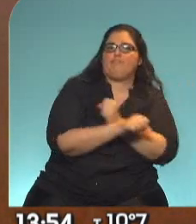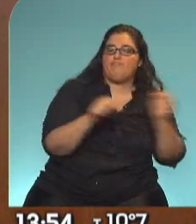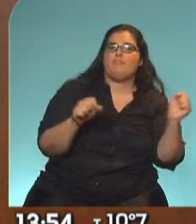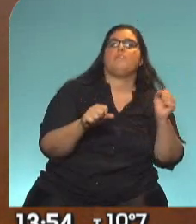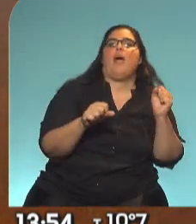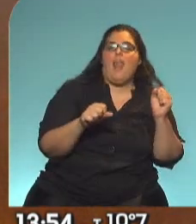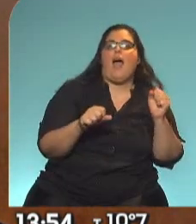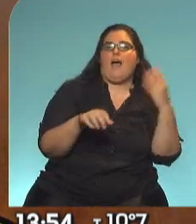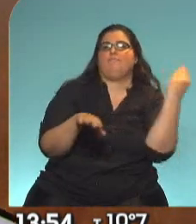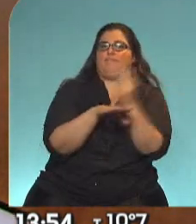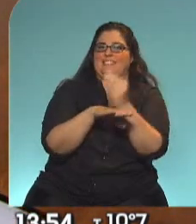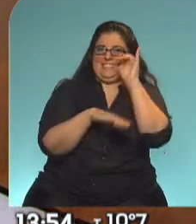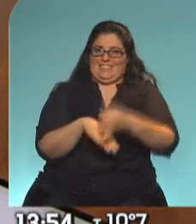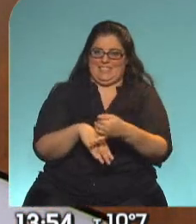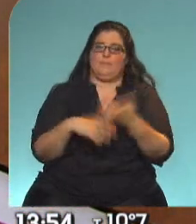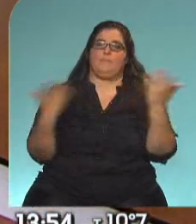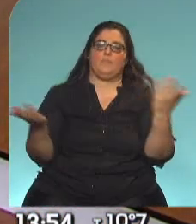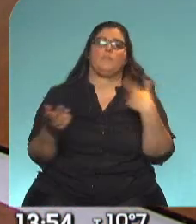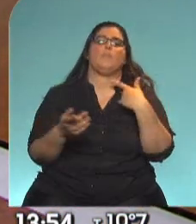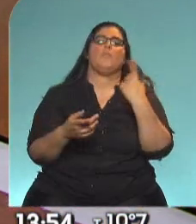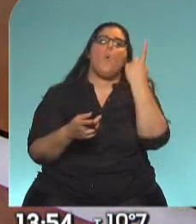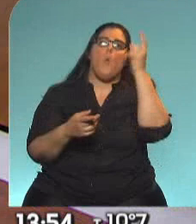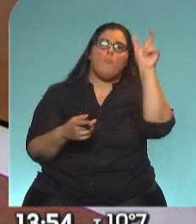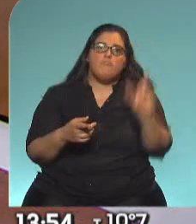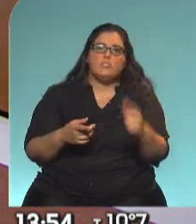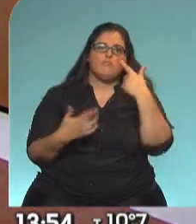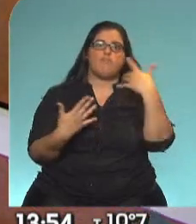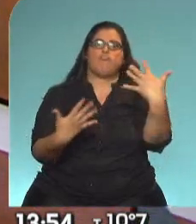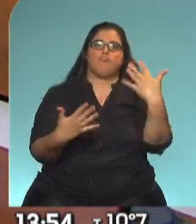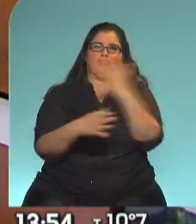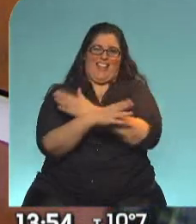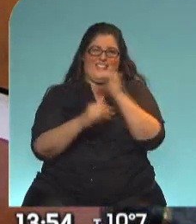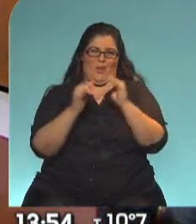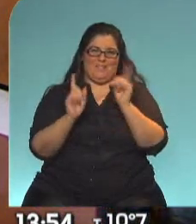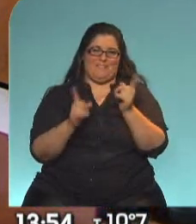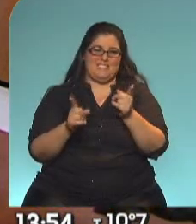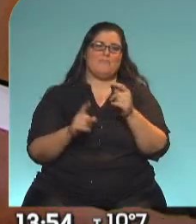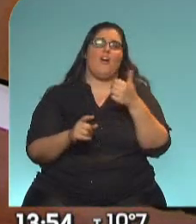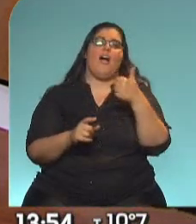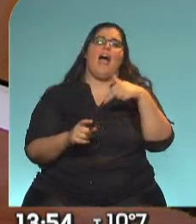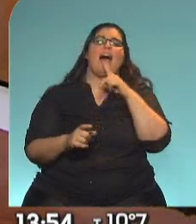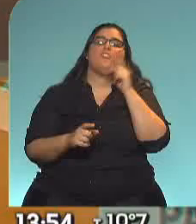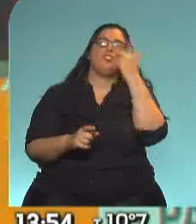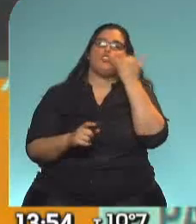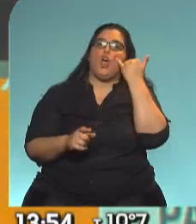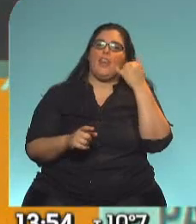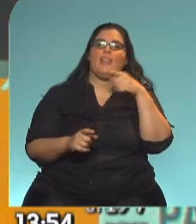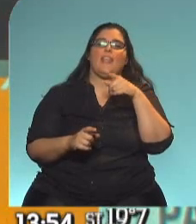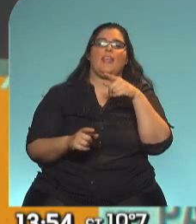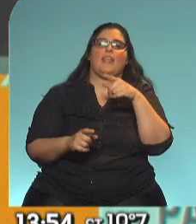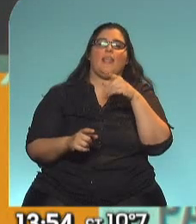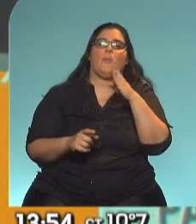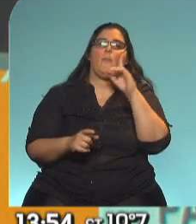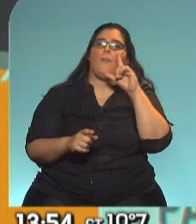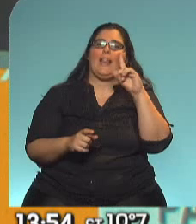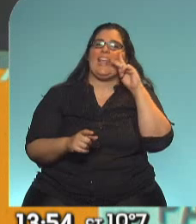aprobados. En este caso, bueno, una de las figuras más relevantes, y lo mencionamos recién, es el de Anthony Blinken, que va